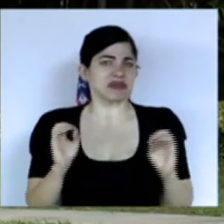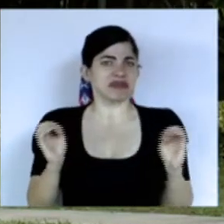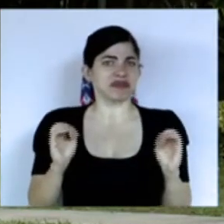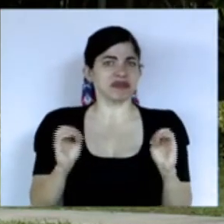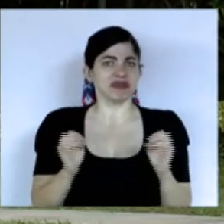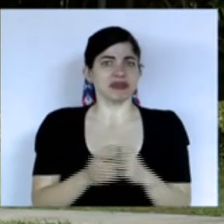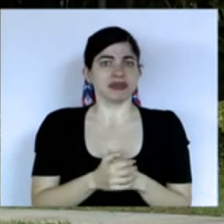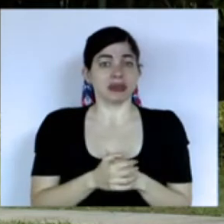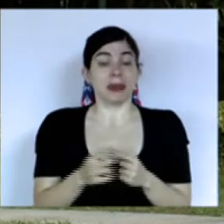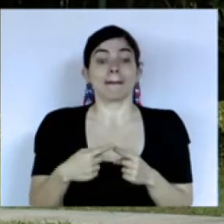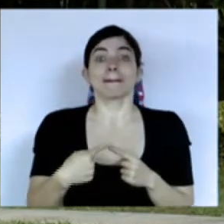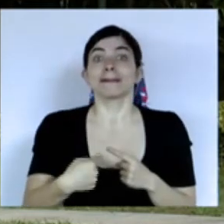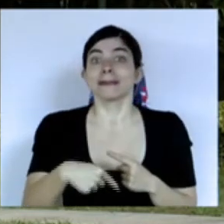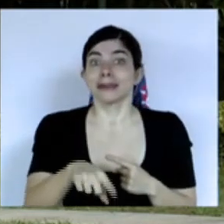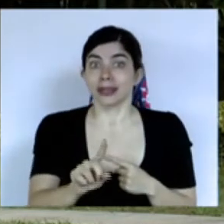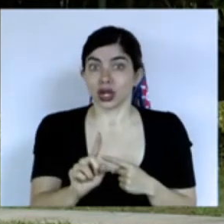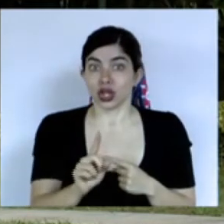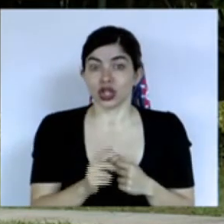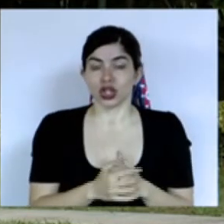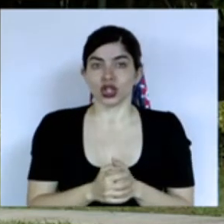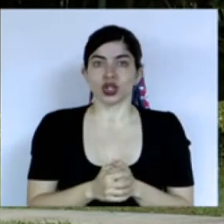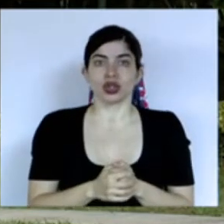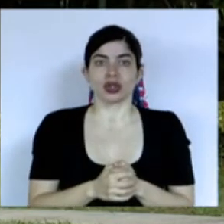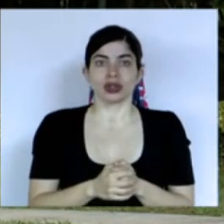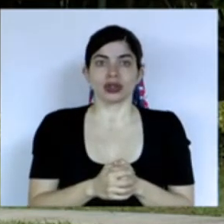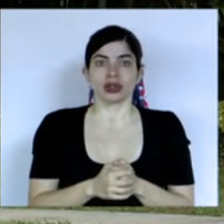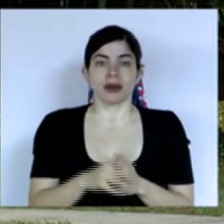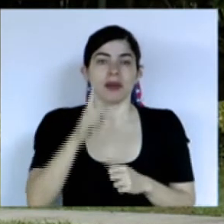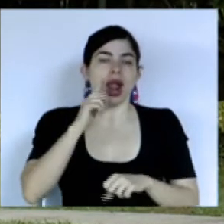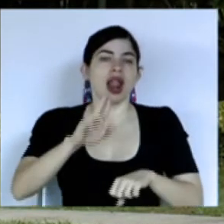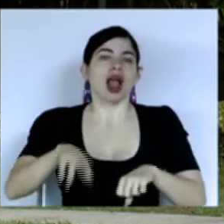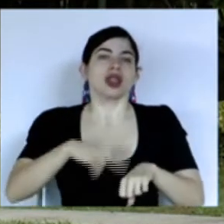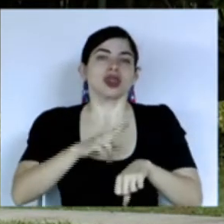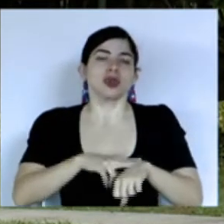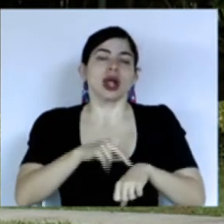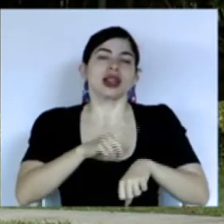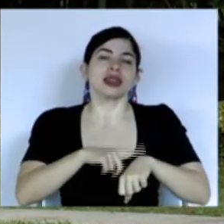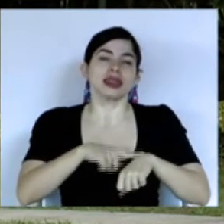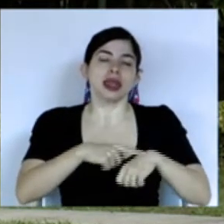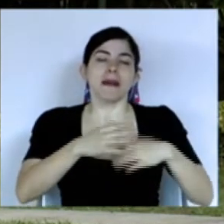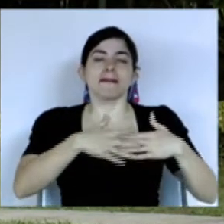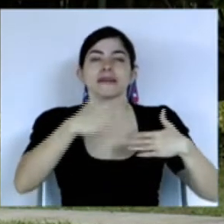y pronto por la propia naturaleza del tiempo